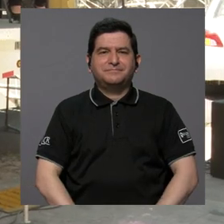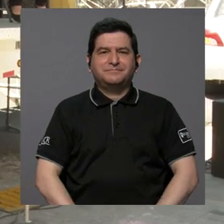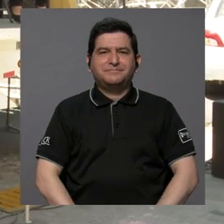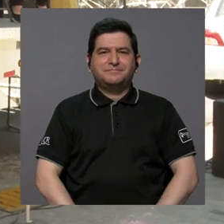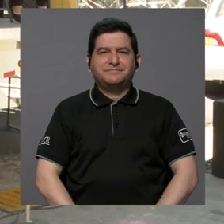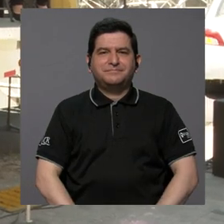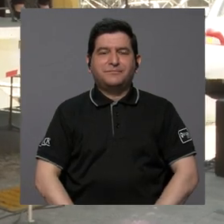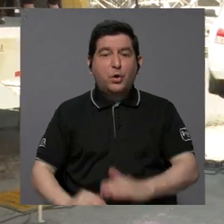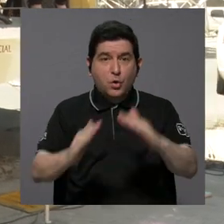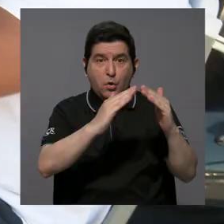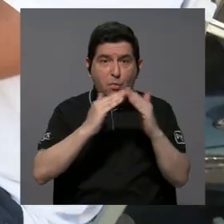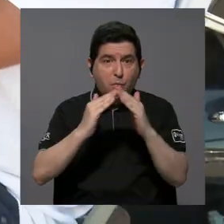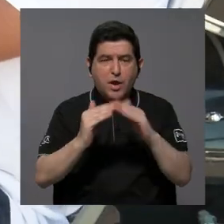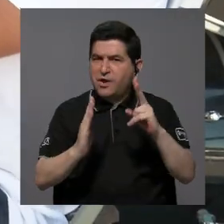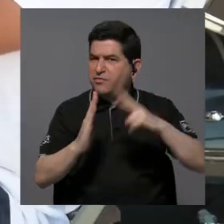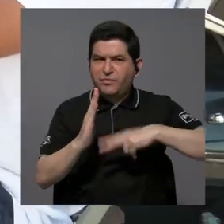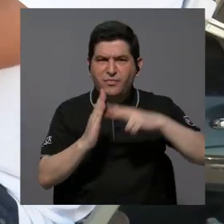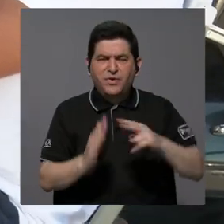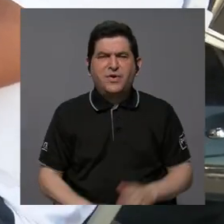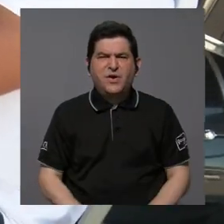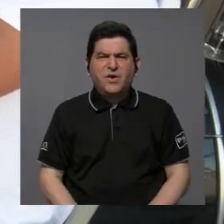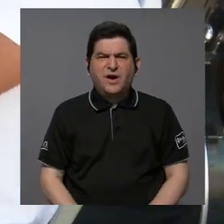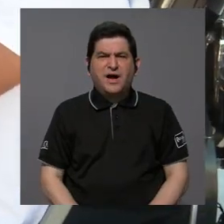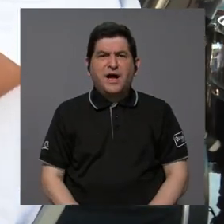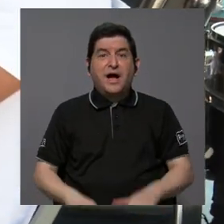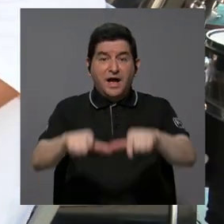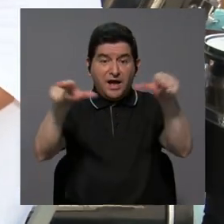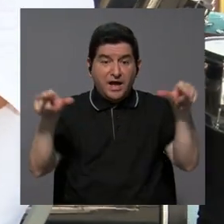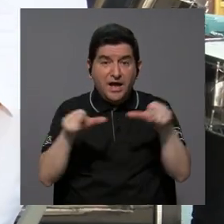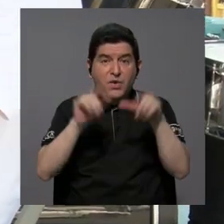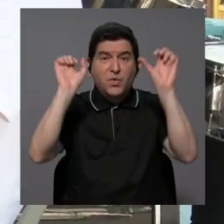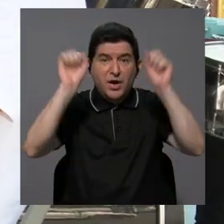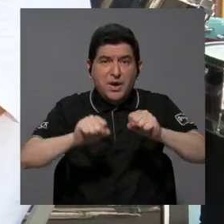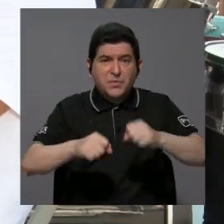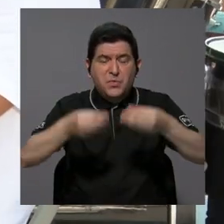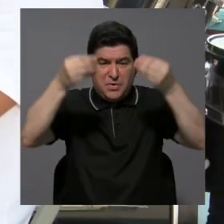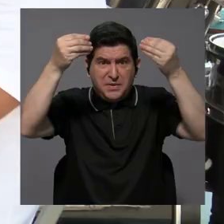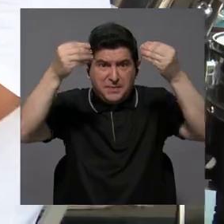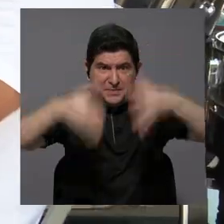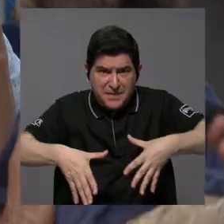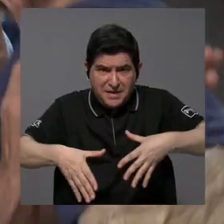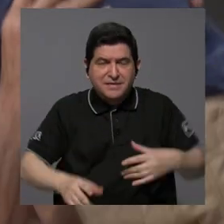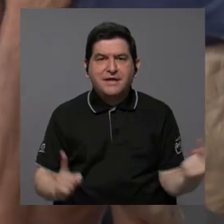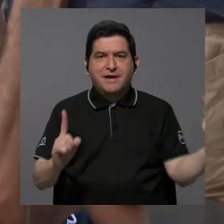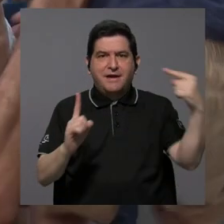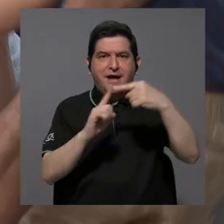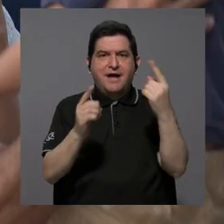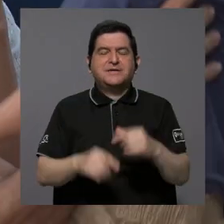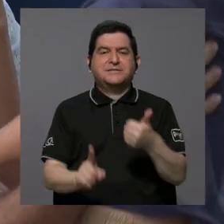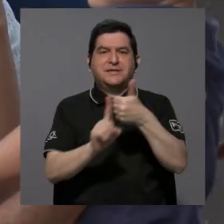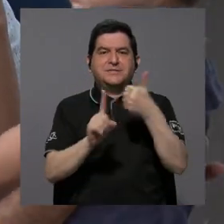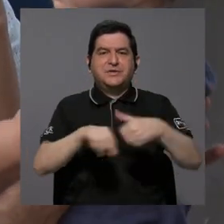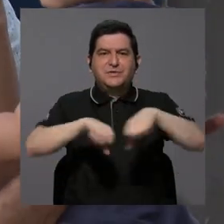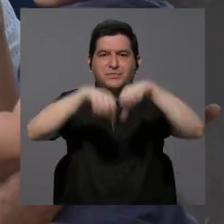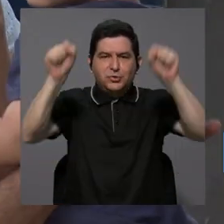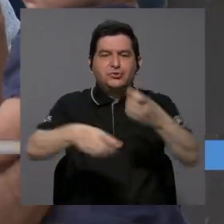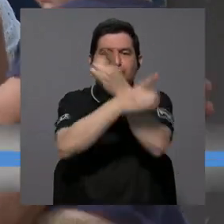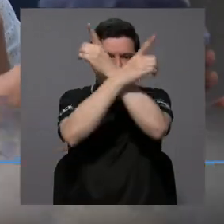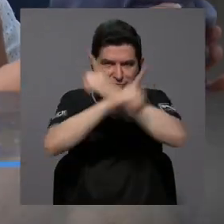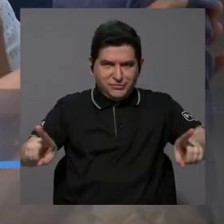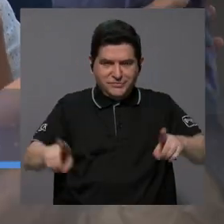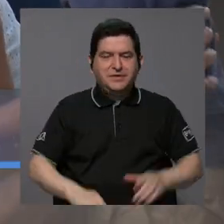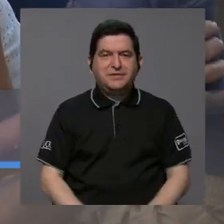Un pueblo que no lee se convierte en caldo de cultivo para la pérdida, incluso, del mismo sistema democrático,